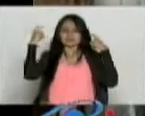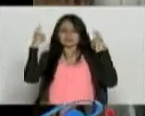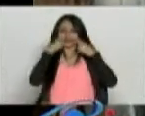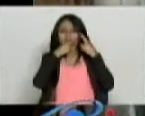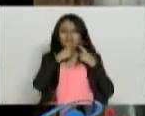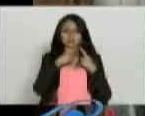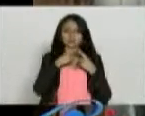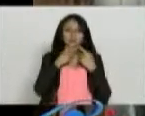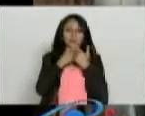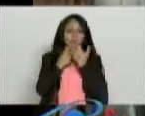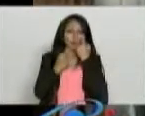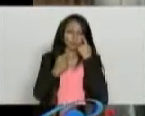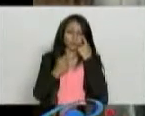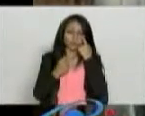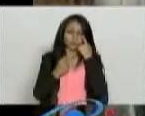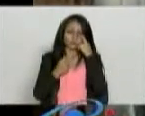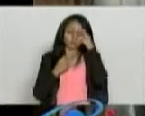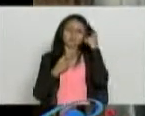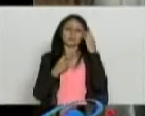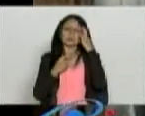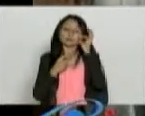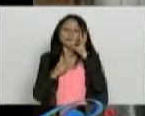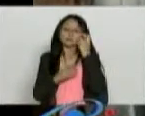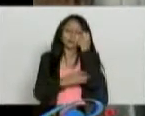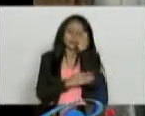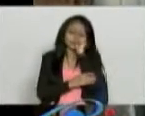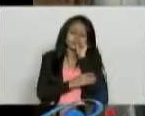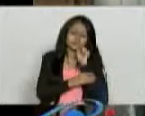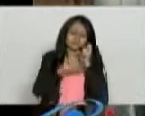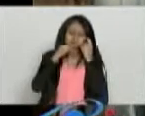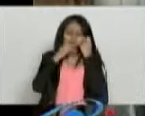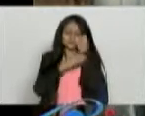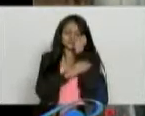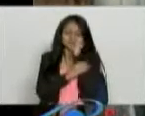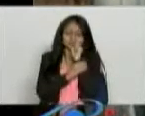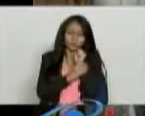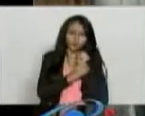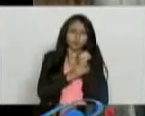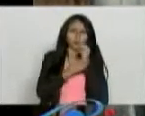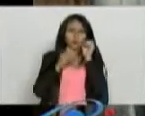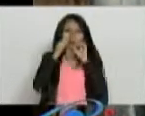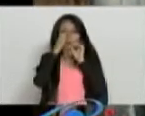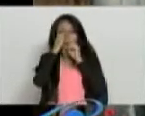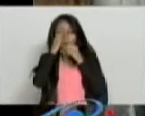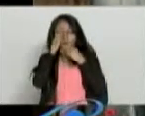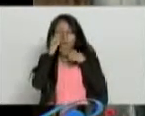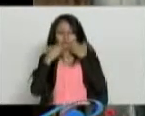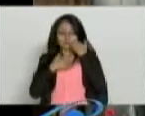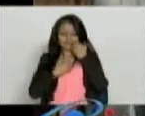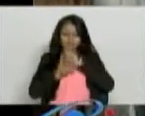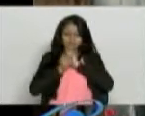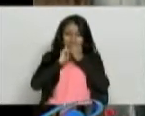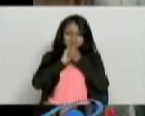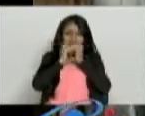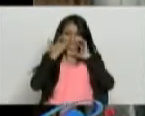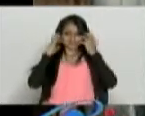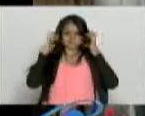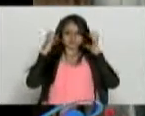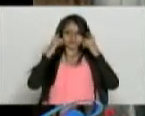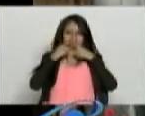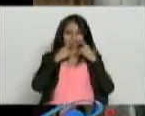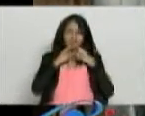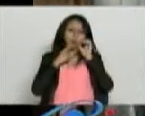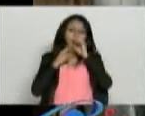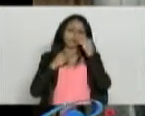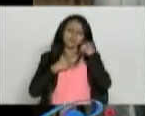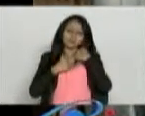esquizofrenia, como en la depresión, como en el trastorno bipolar. Y en muchas enfermedades, digamos,